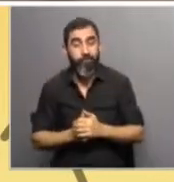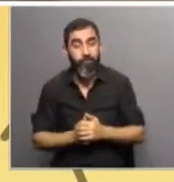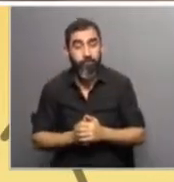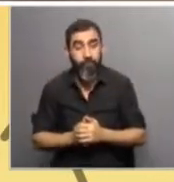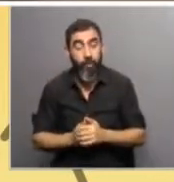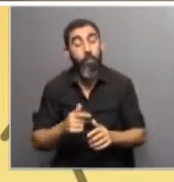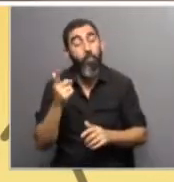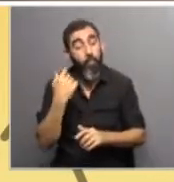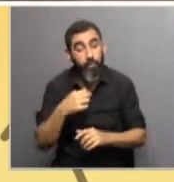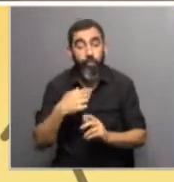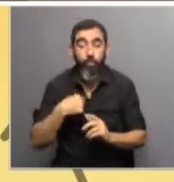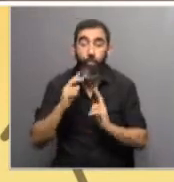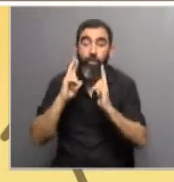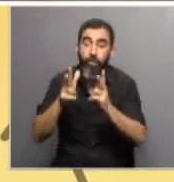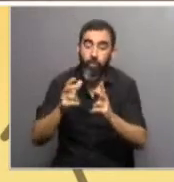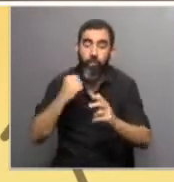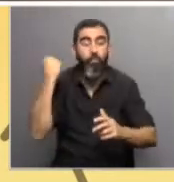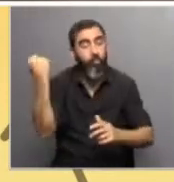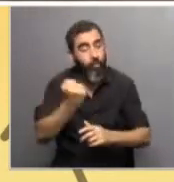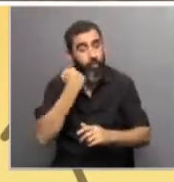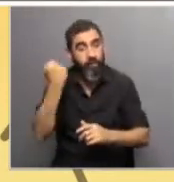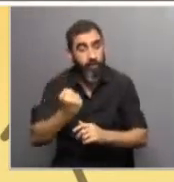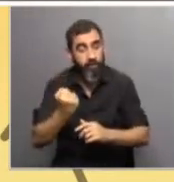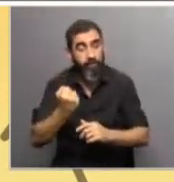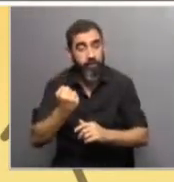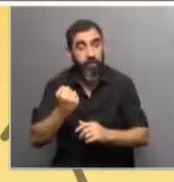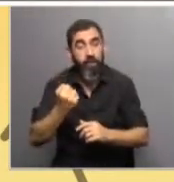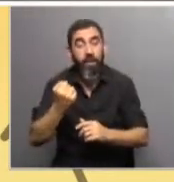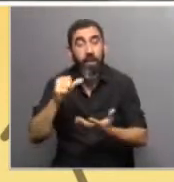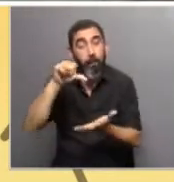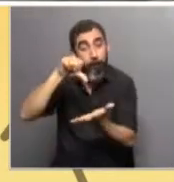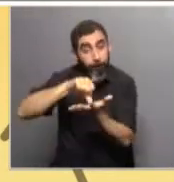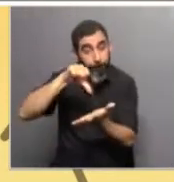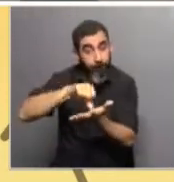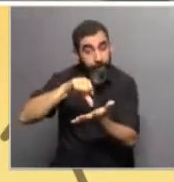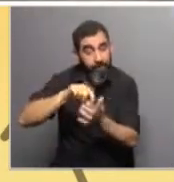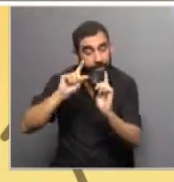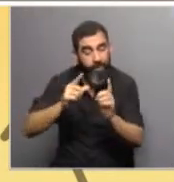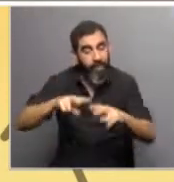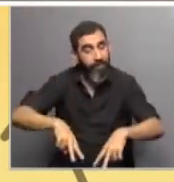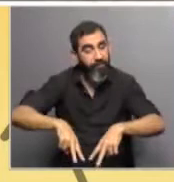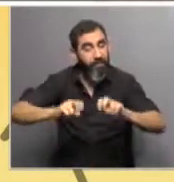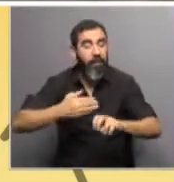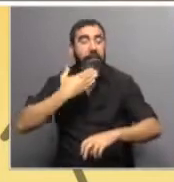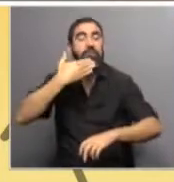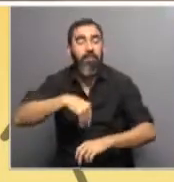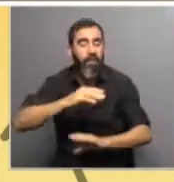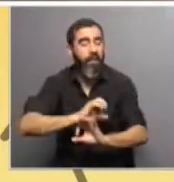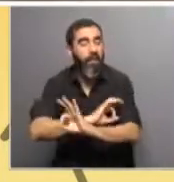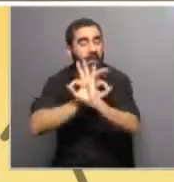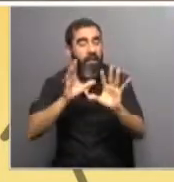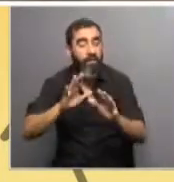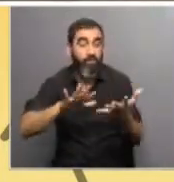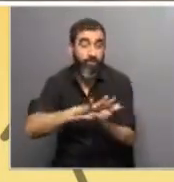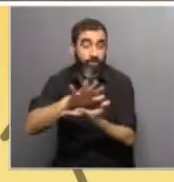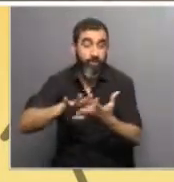insisto que es importantísimo que a nivel de país se investigue para entender qué pasa a nivel